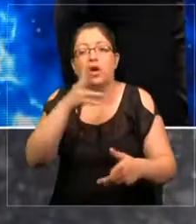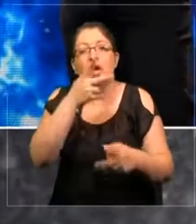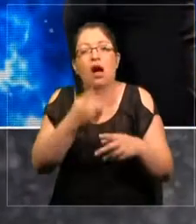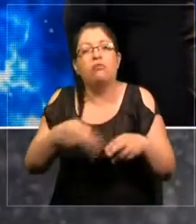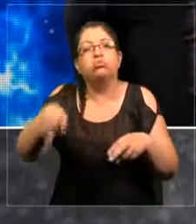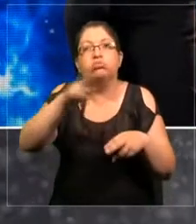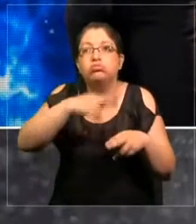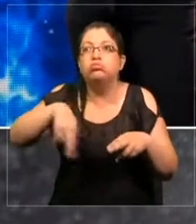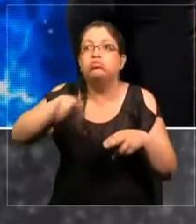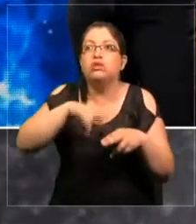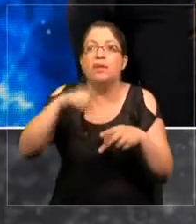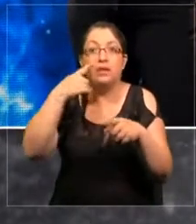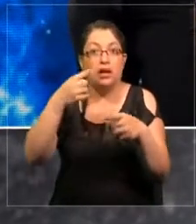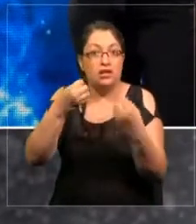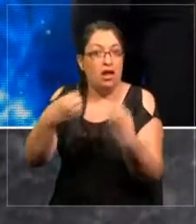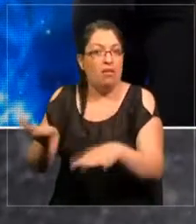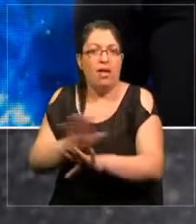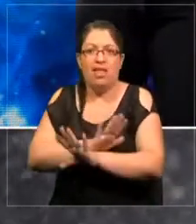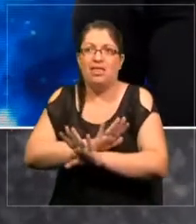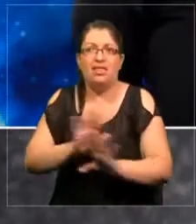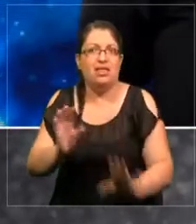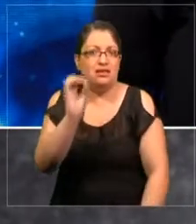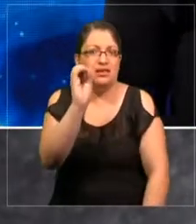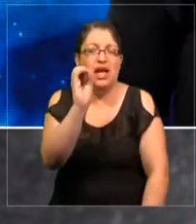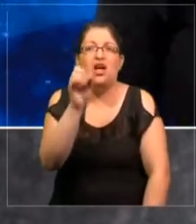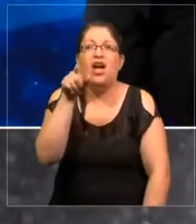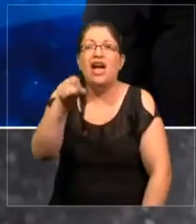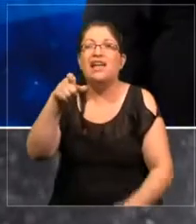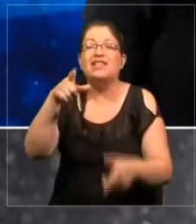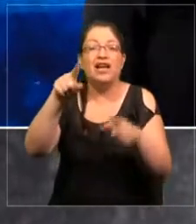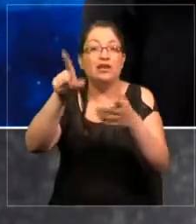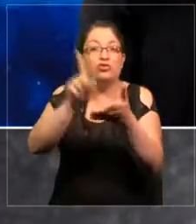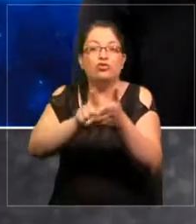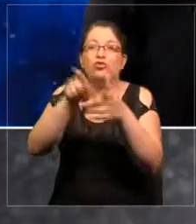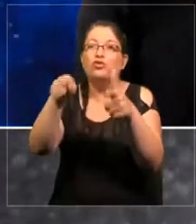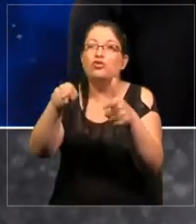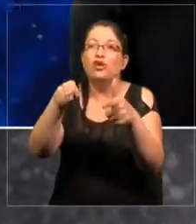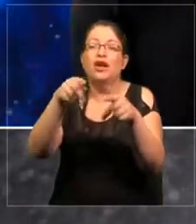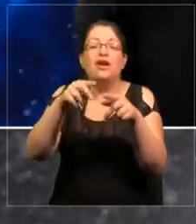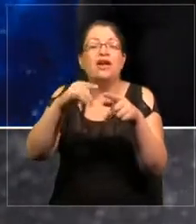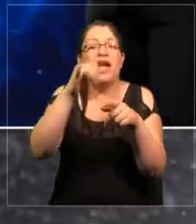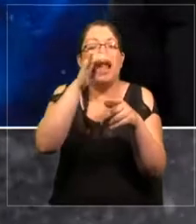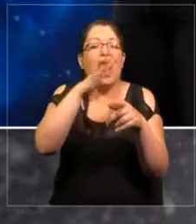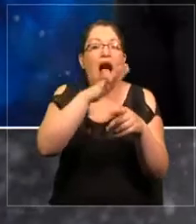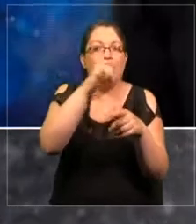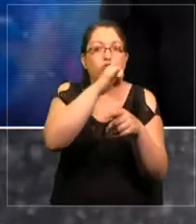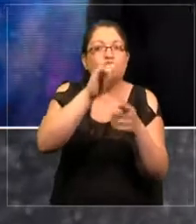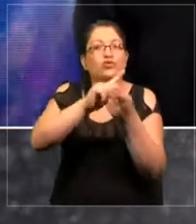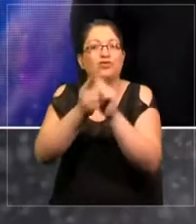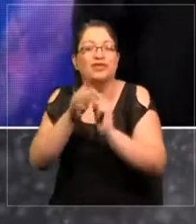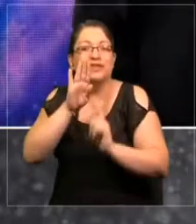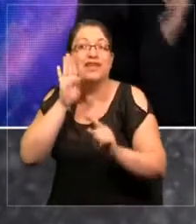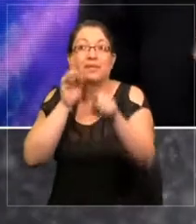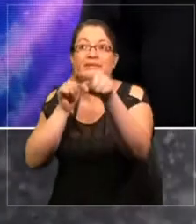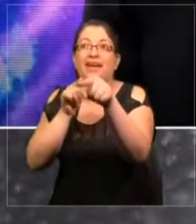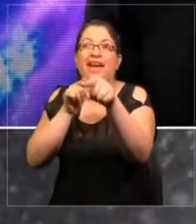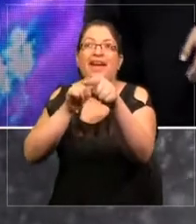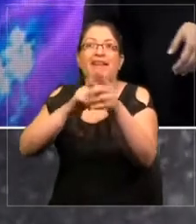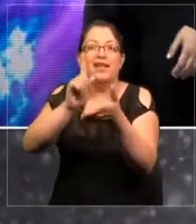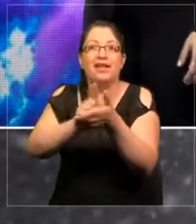con cero pérdida, es esta planta de tratamiento de aguas servidas de la región de Dan. Esta